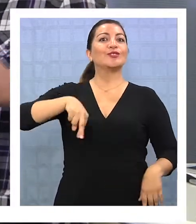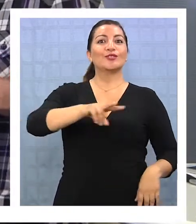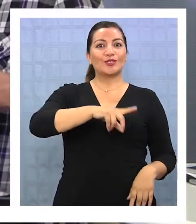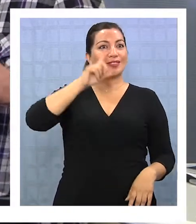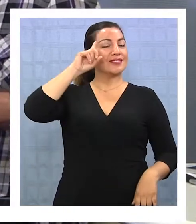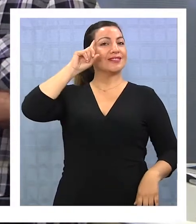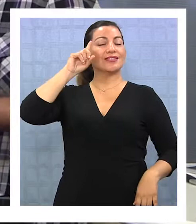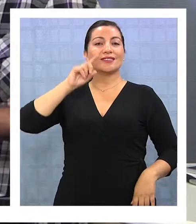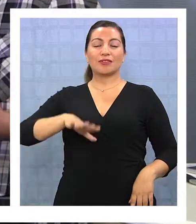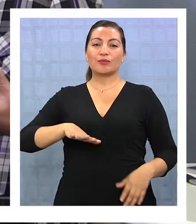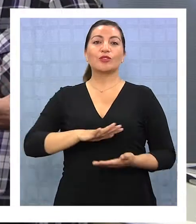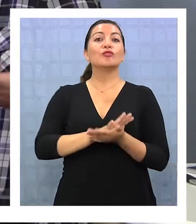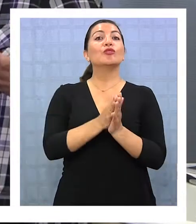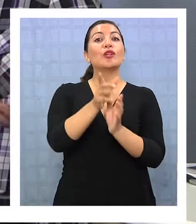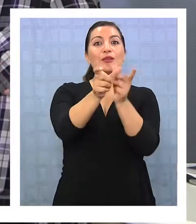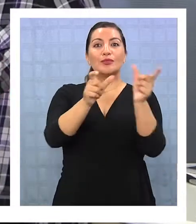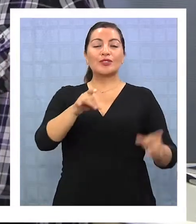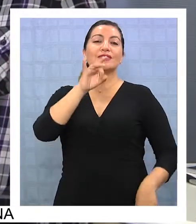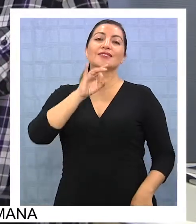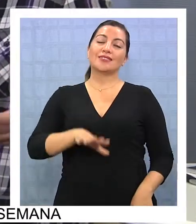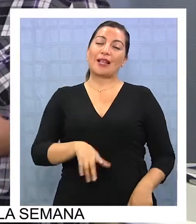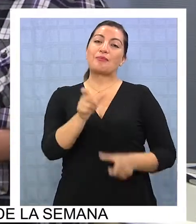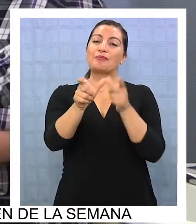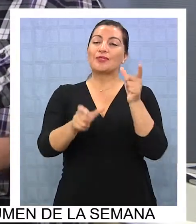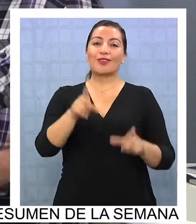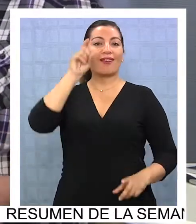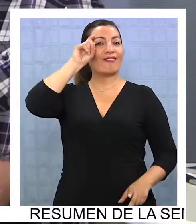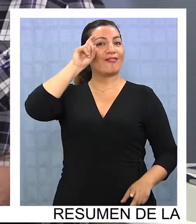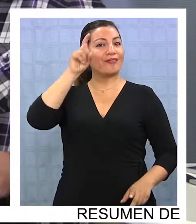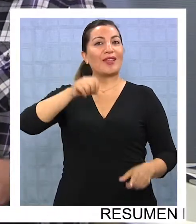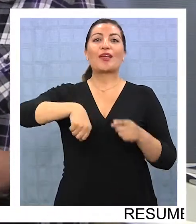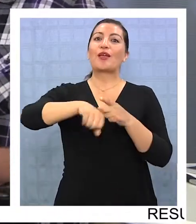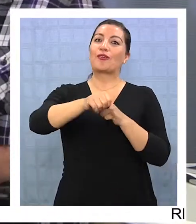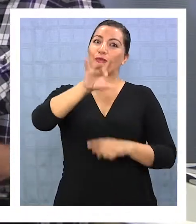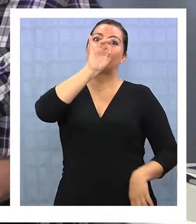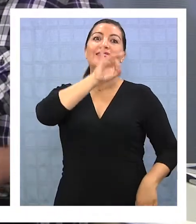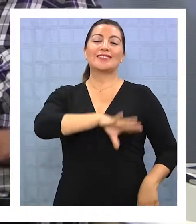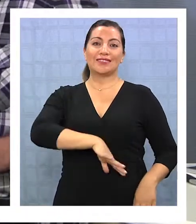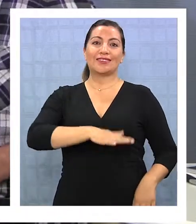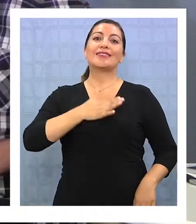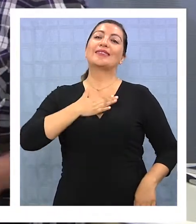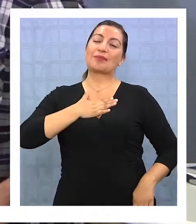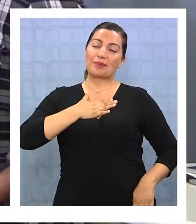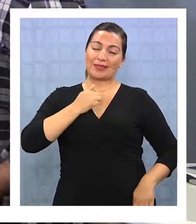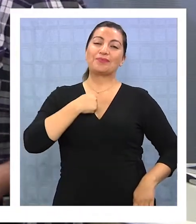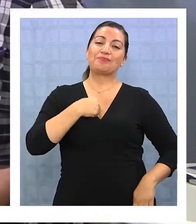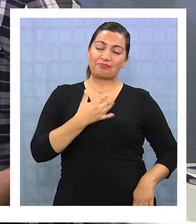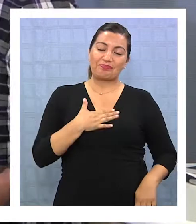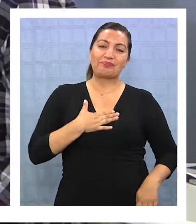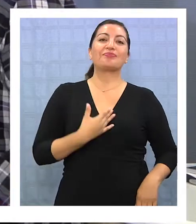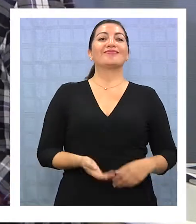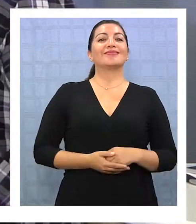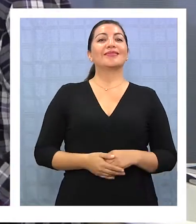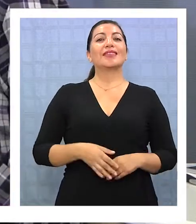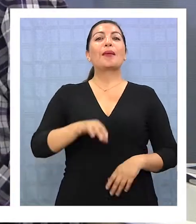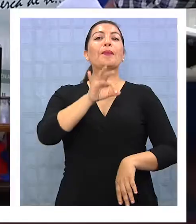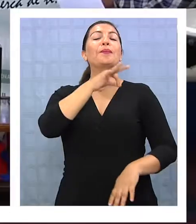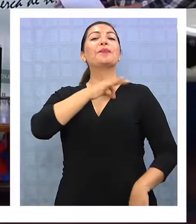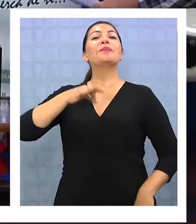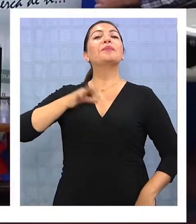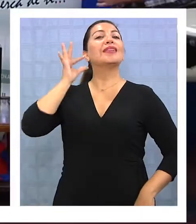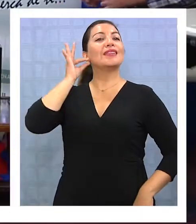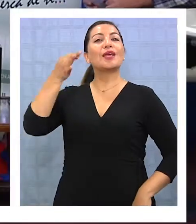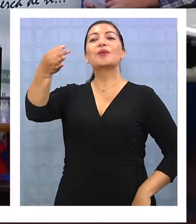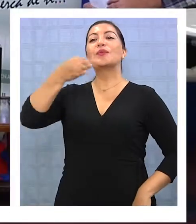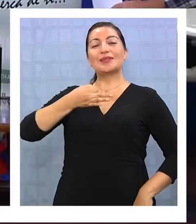que congrega a todos los chilenos. ¿A quién no le gusta el fútbol en este país, aparte de mí? Ministra, cuéntenme.